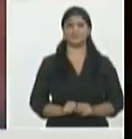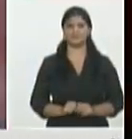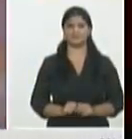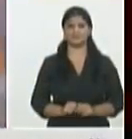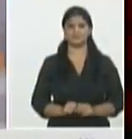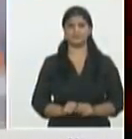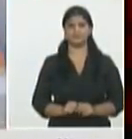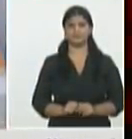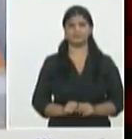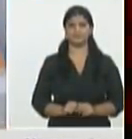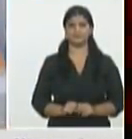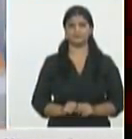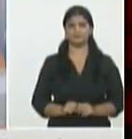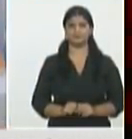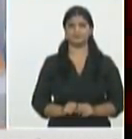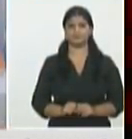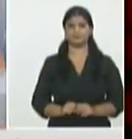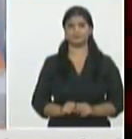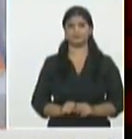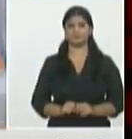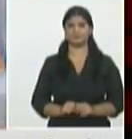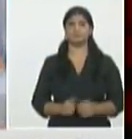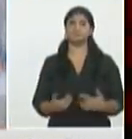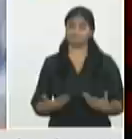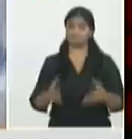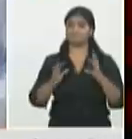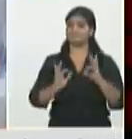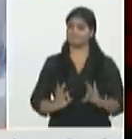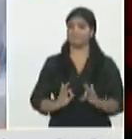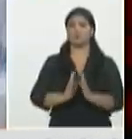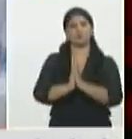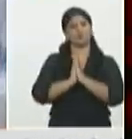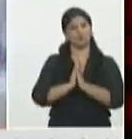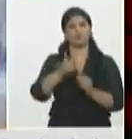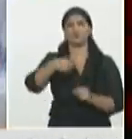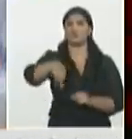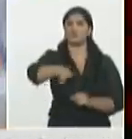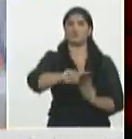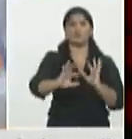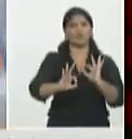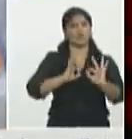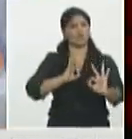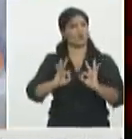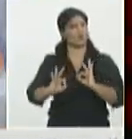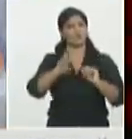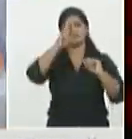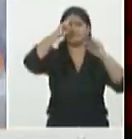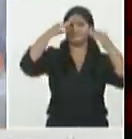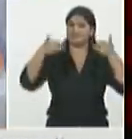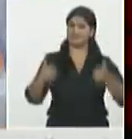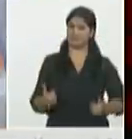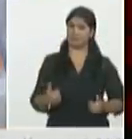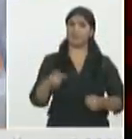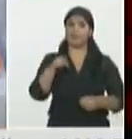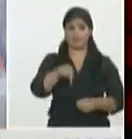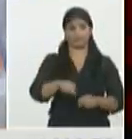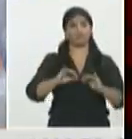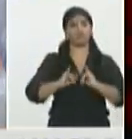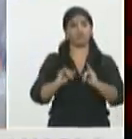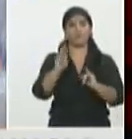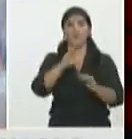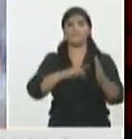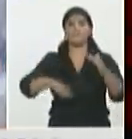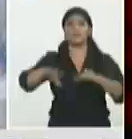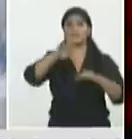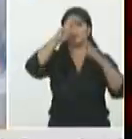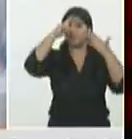y con la invitación a cumplir las medidas orientadas por el ministerio de salud pública para evitar contagios por la COVID